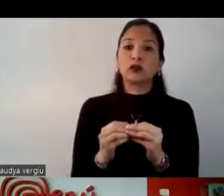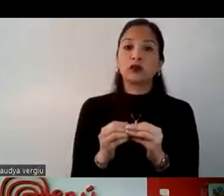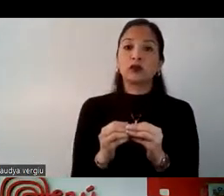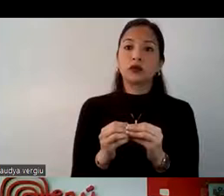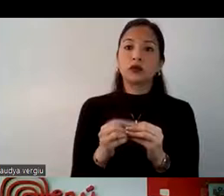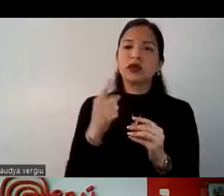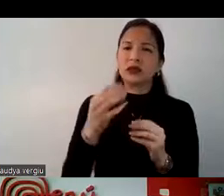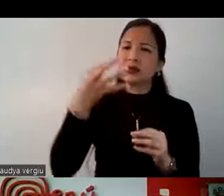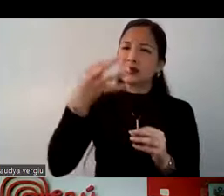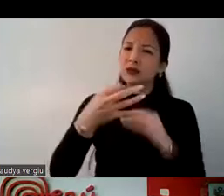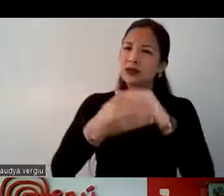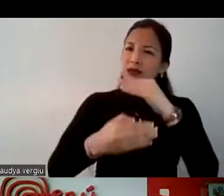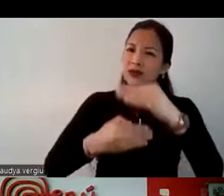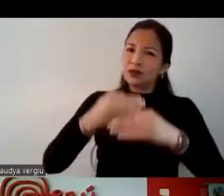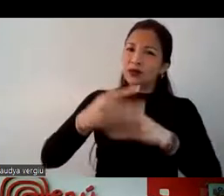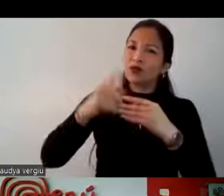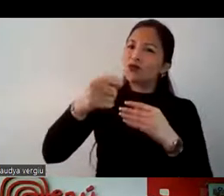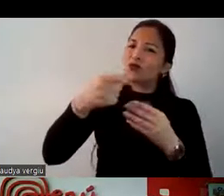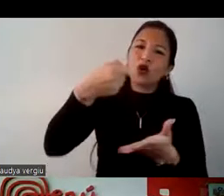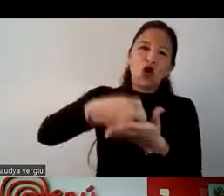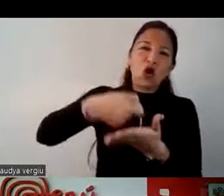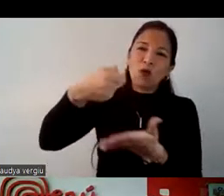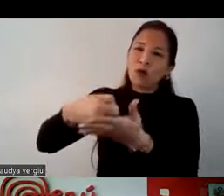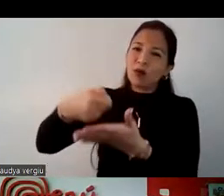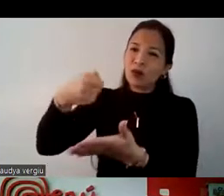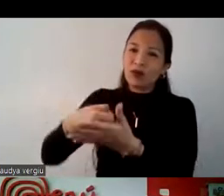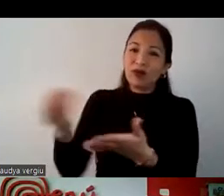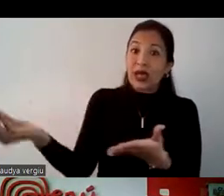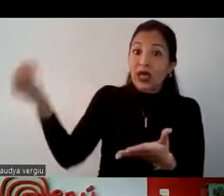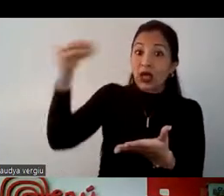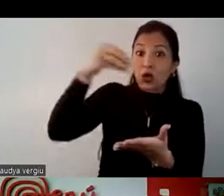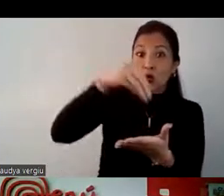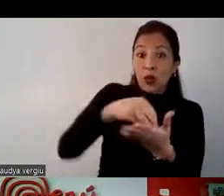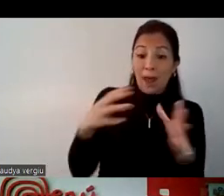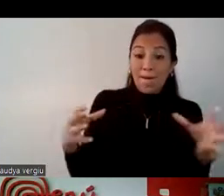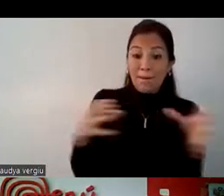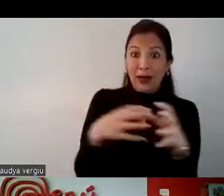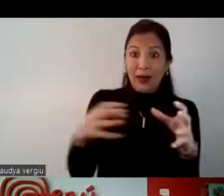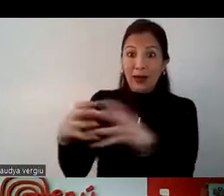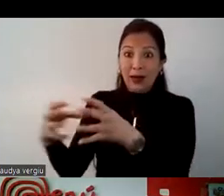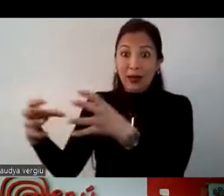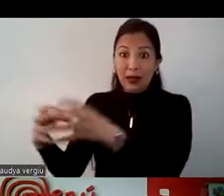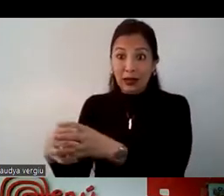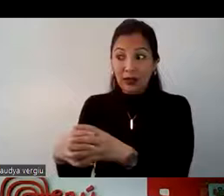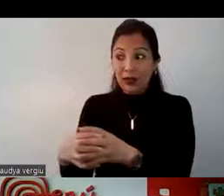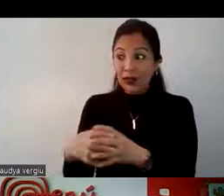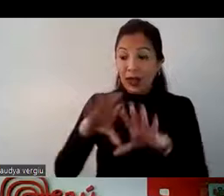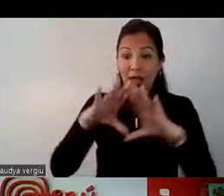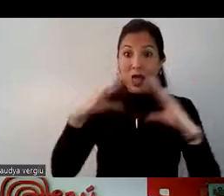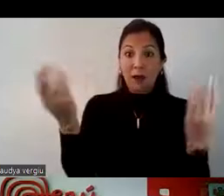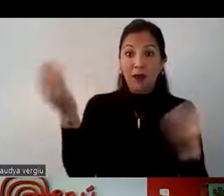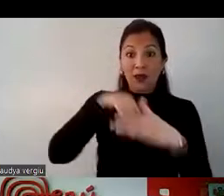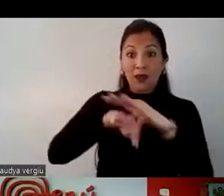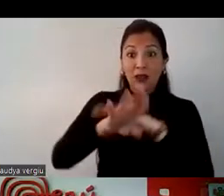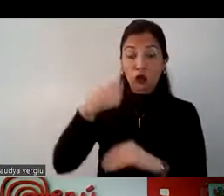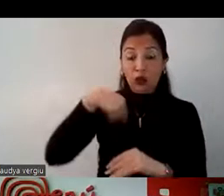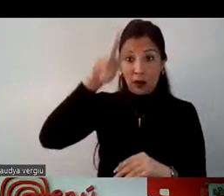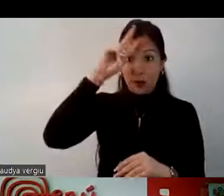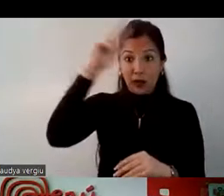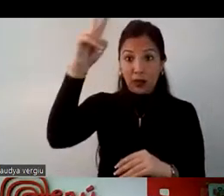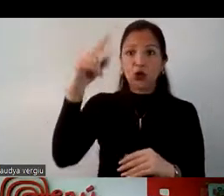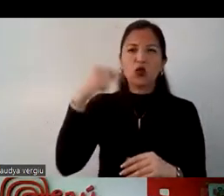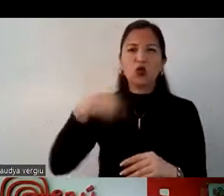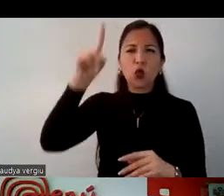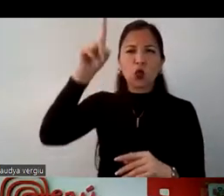es repetitivo, el turismo de compras, muy importante, siempre incluir dentro de los paquetes que ustedes armen, dentro de Perú, incluirle un